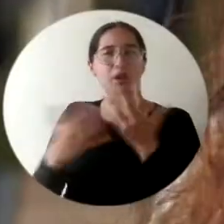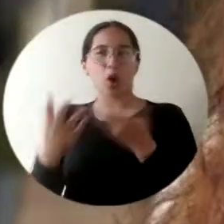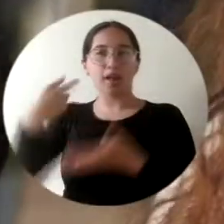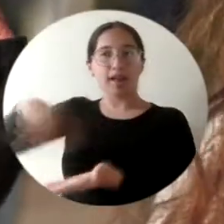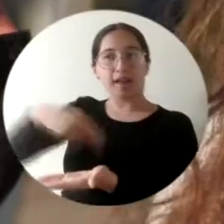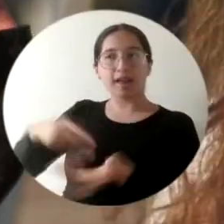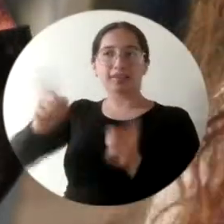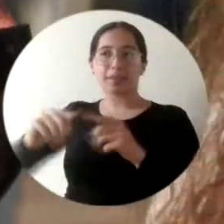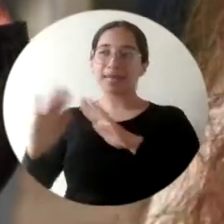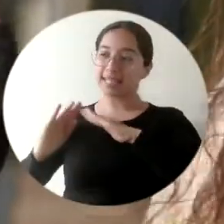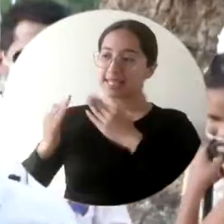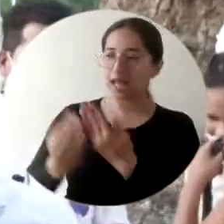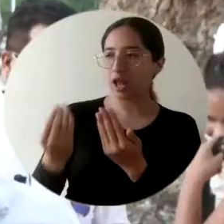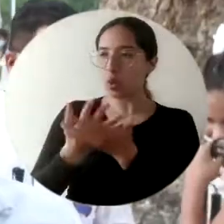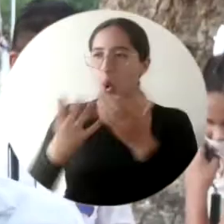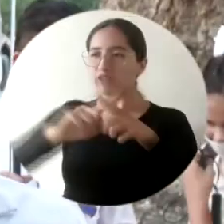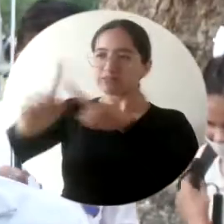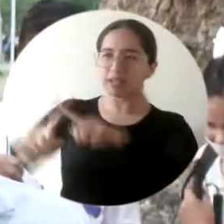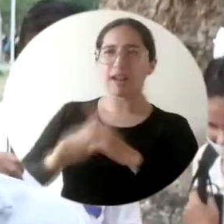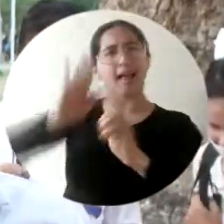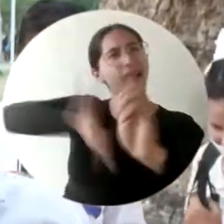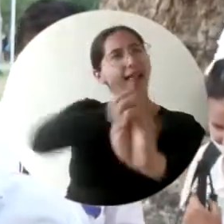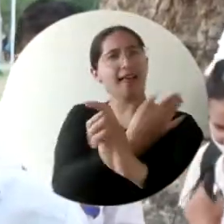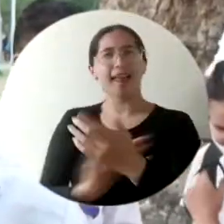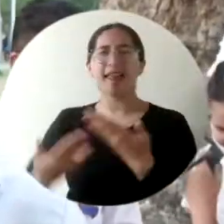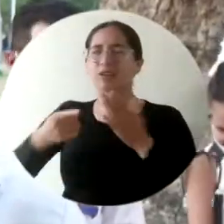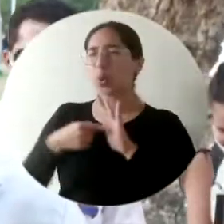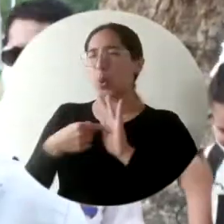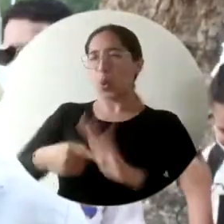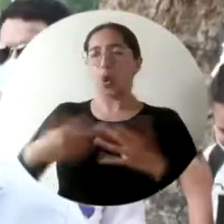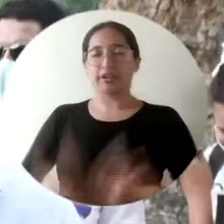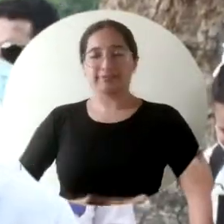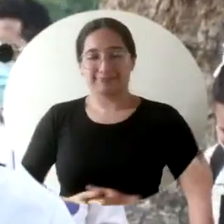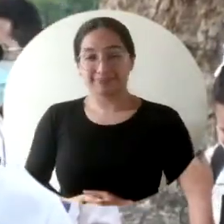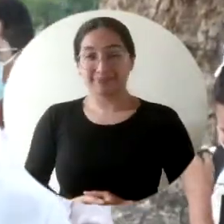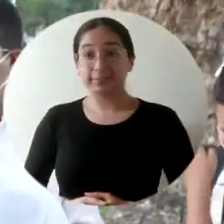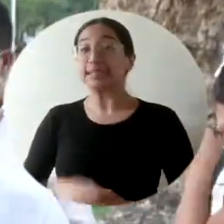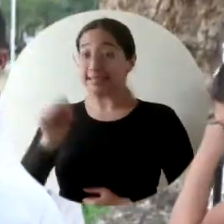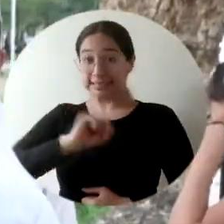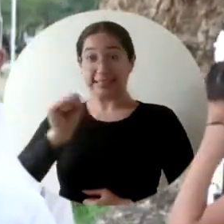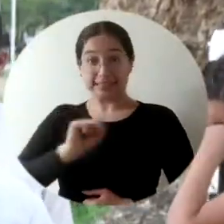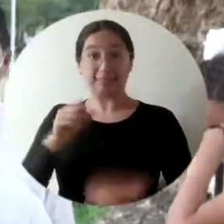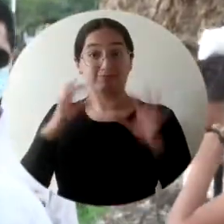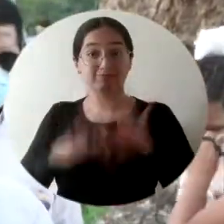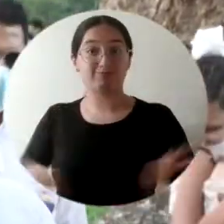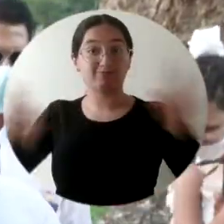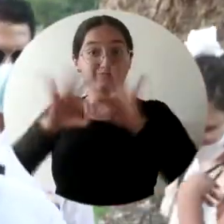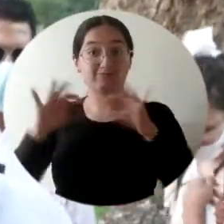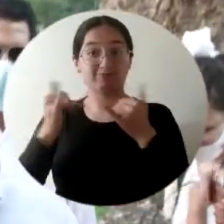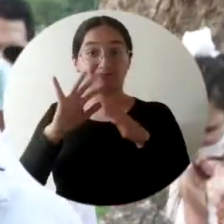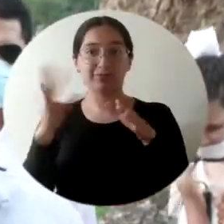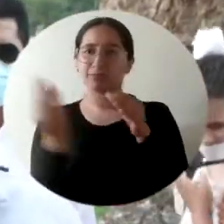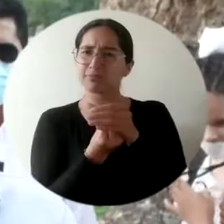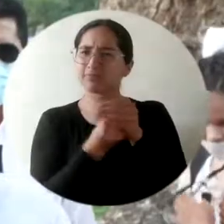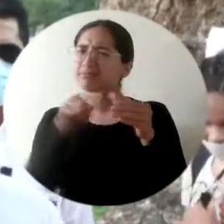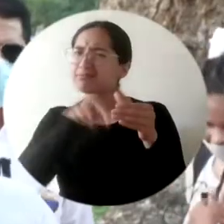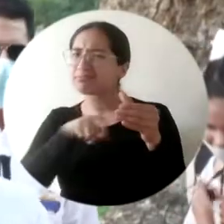en el baile y la literatura. Es importante esta inclusión dado que ellos